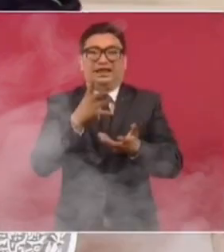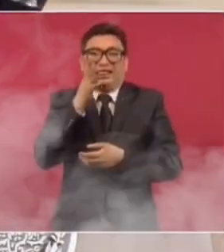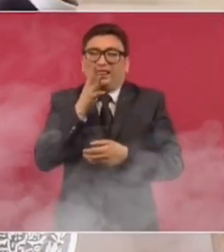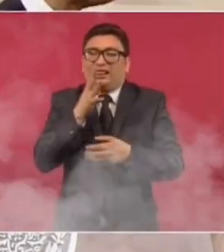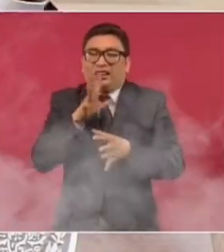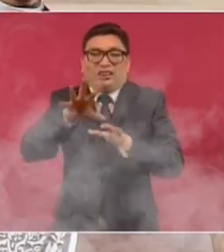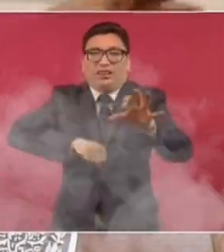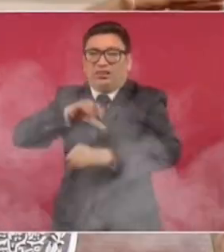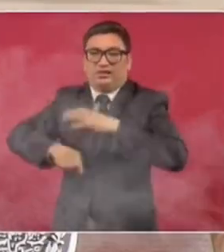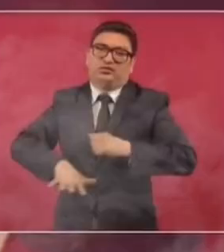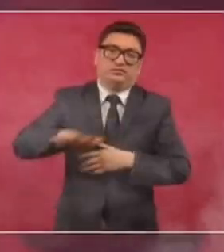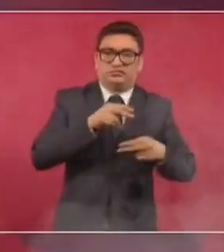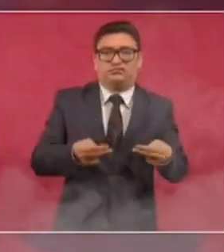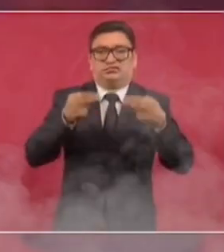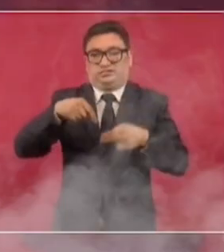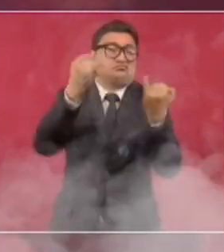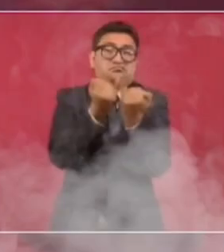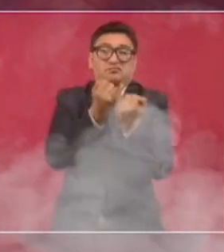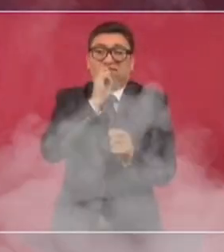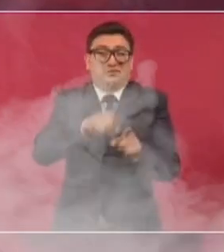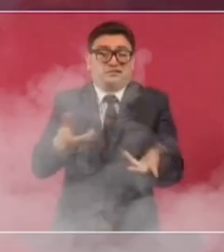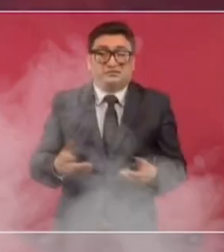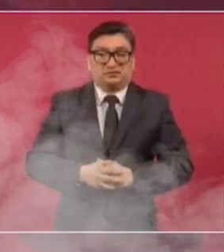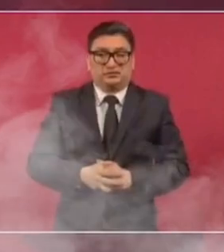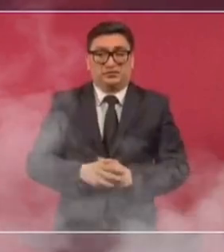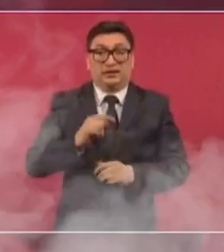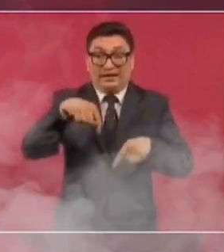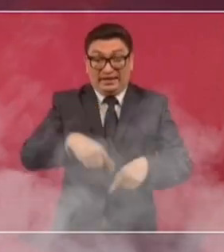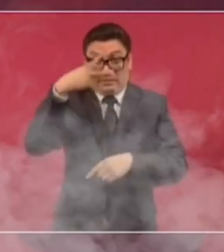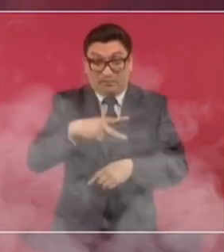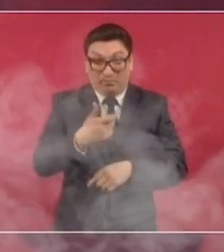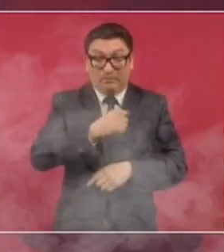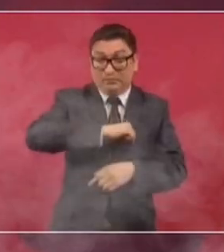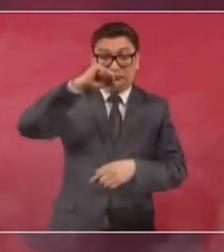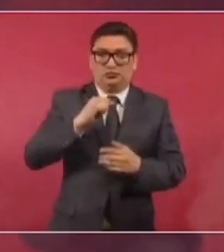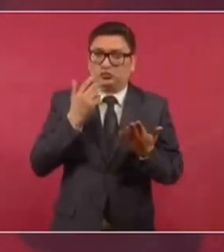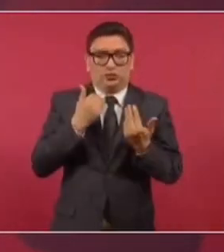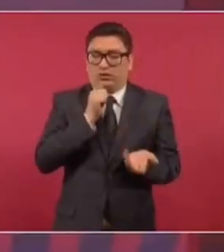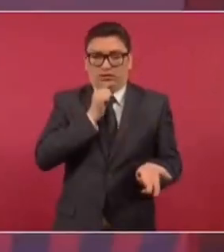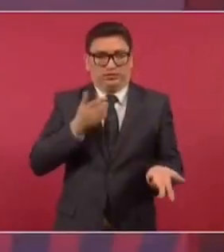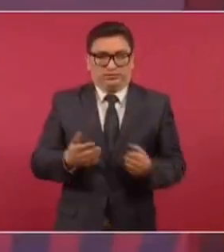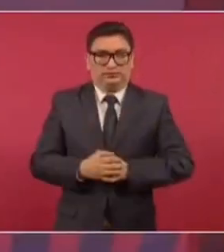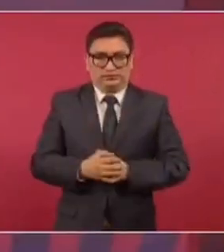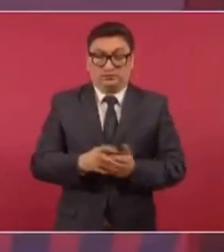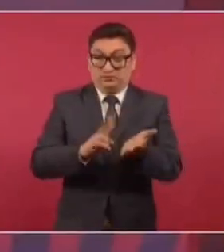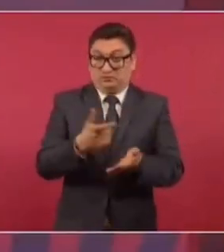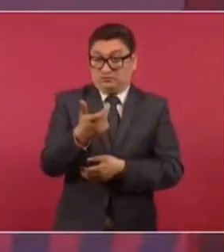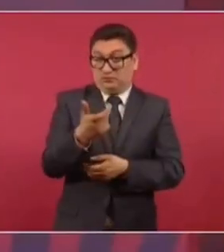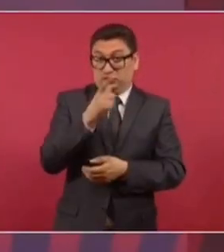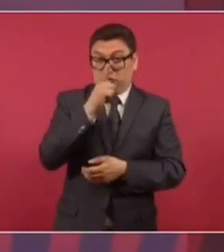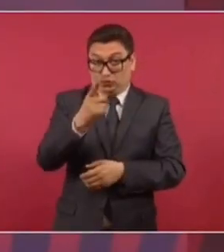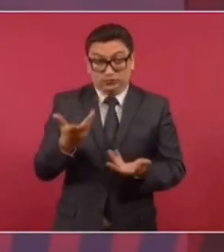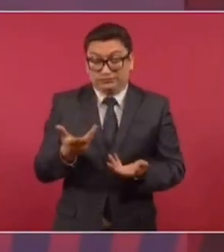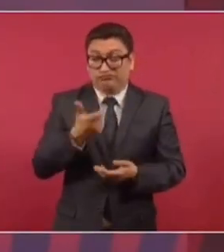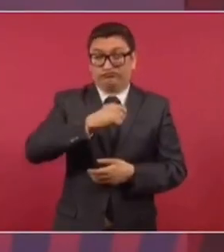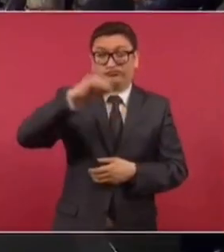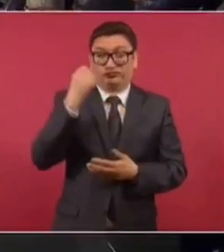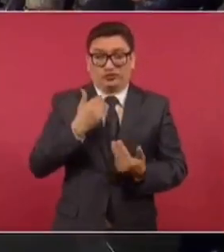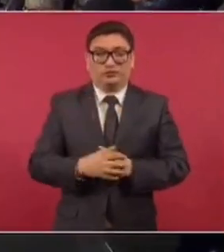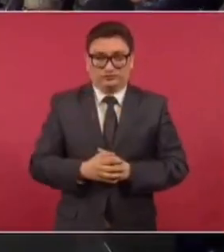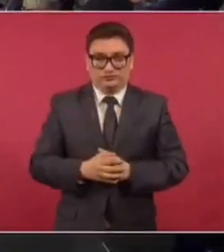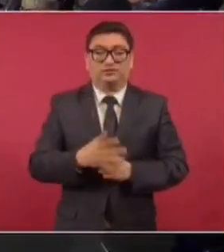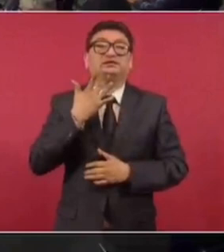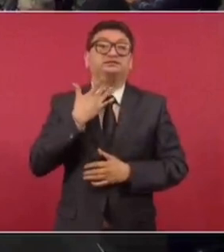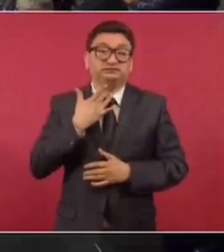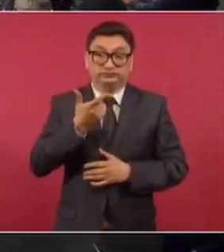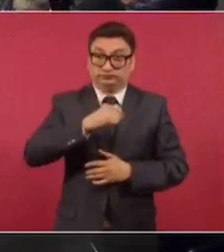tenían el control de todo el mercado en nuestro país. Aquí no ha habido aumentos en el precio de la luz, no hay aumento en el